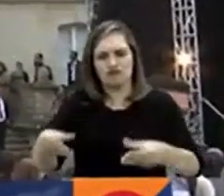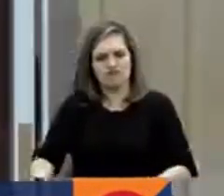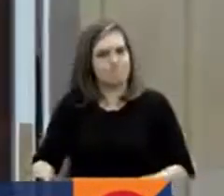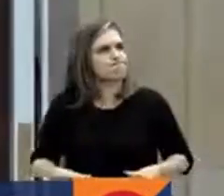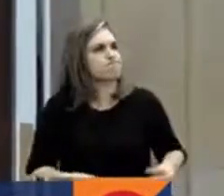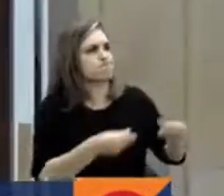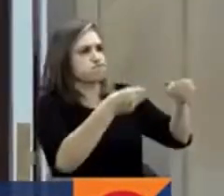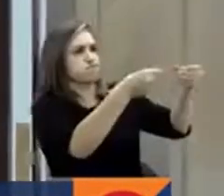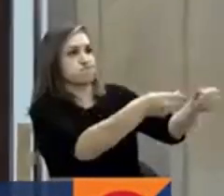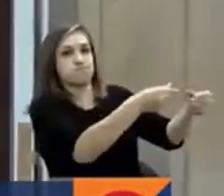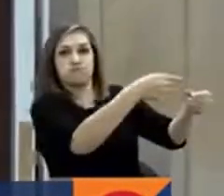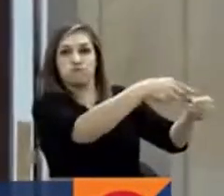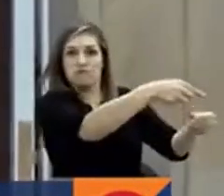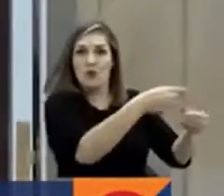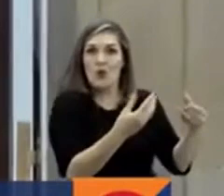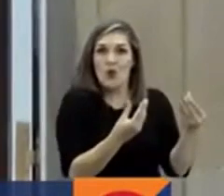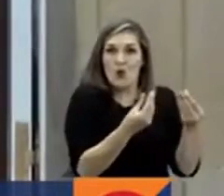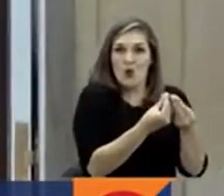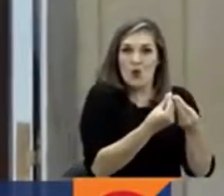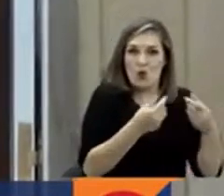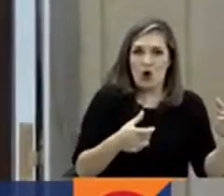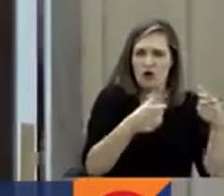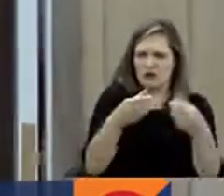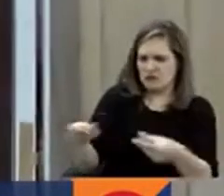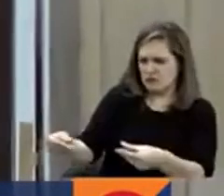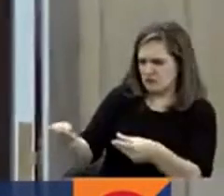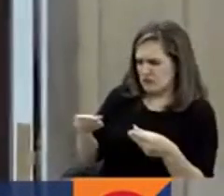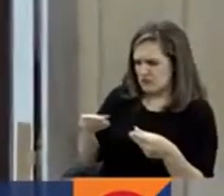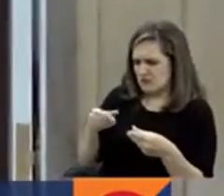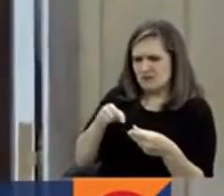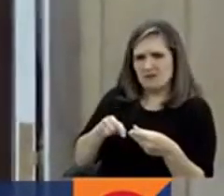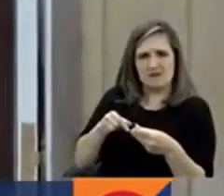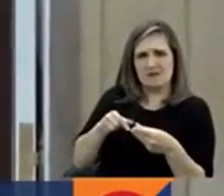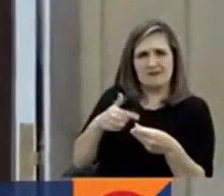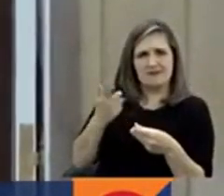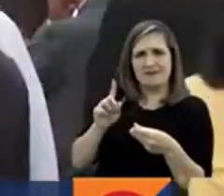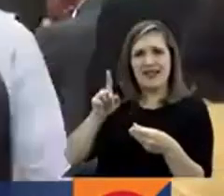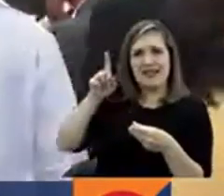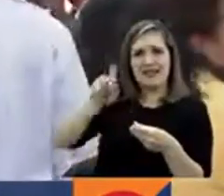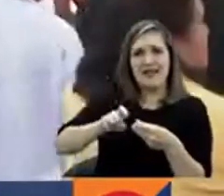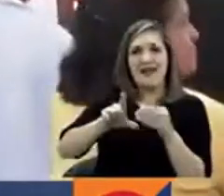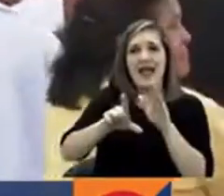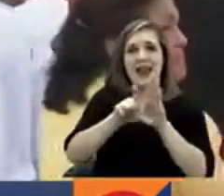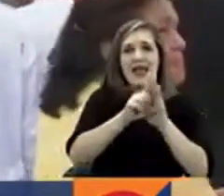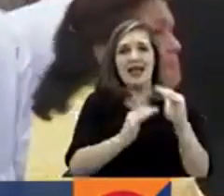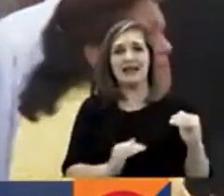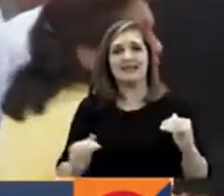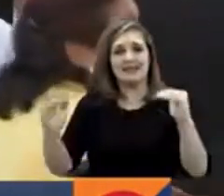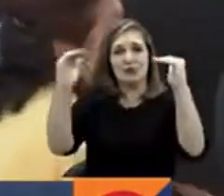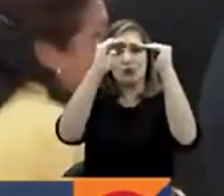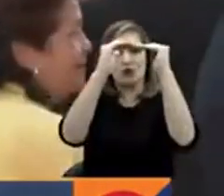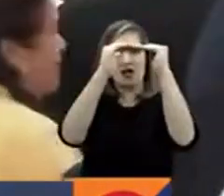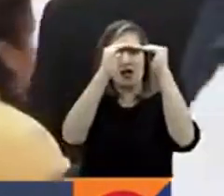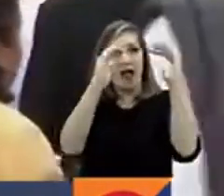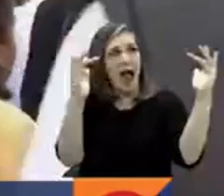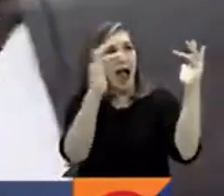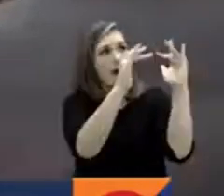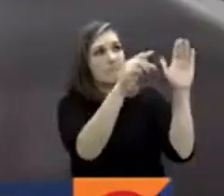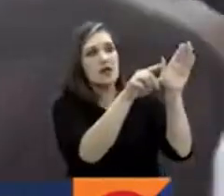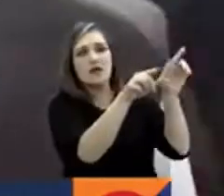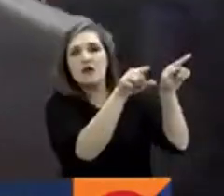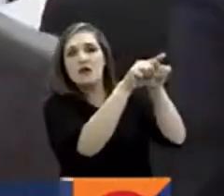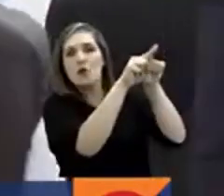legisladores que advierten que dicha iniciativa debe ser tramitada como ley estatutaria y no como ley ordinaria,